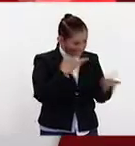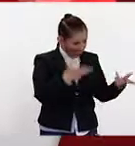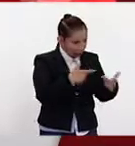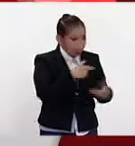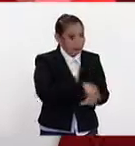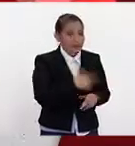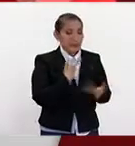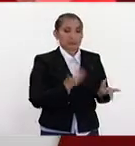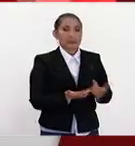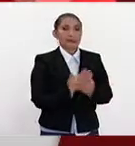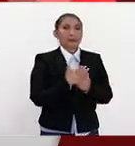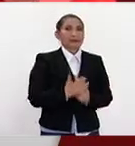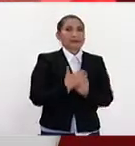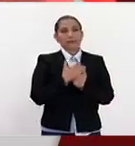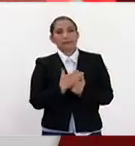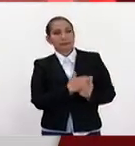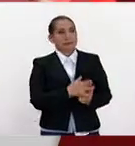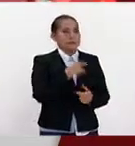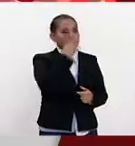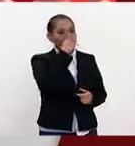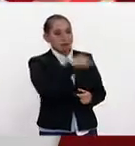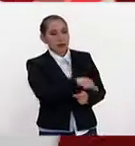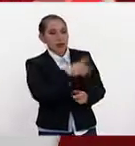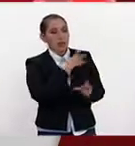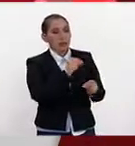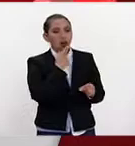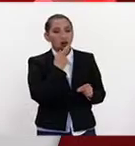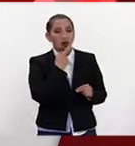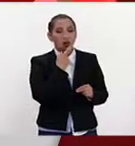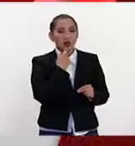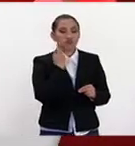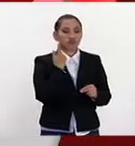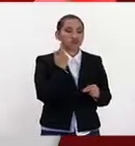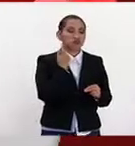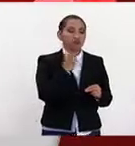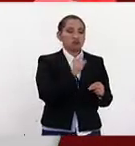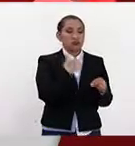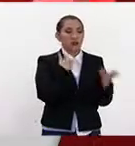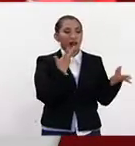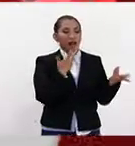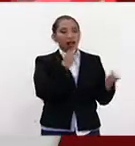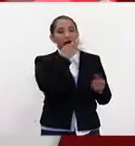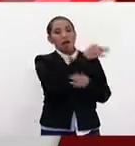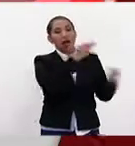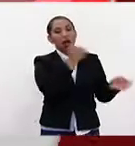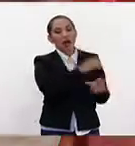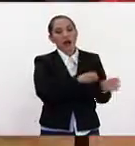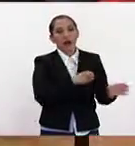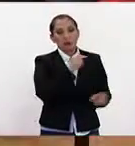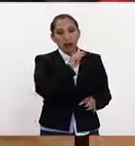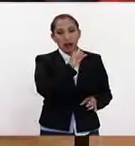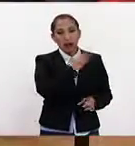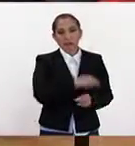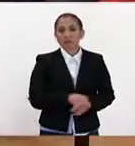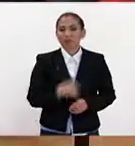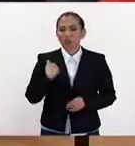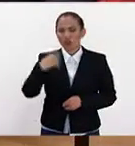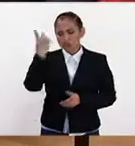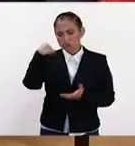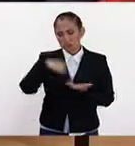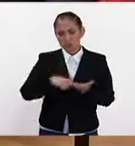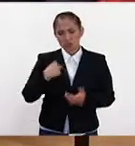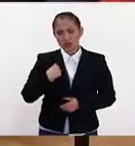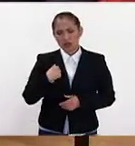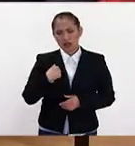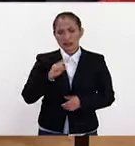mesuran de alguna manera para no denunciar precipitadamente el telecánico. Margarita, lo que muchos nos preguntamos es,